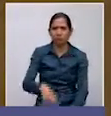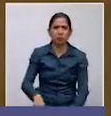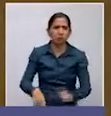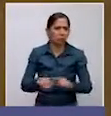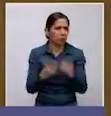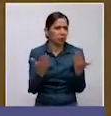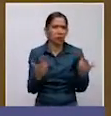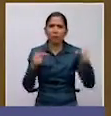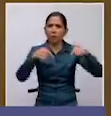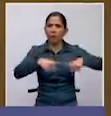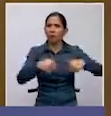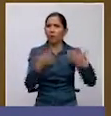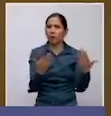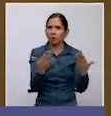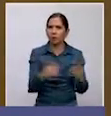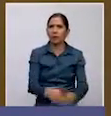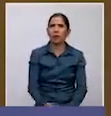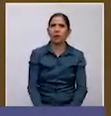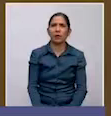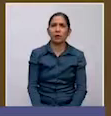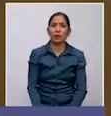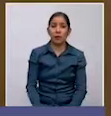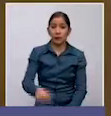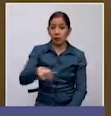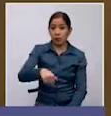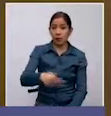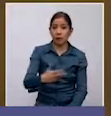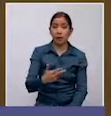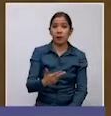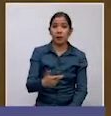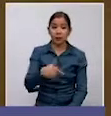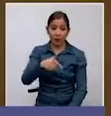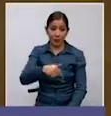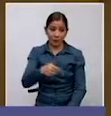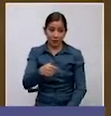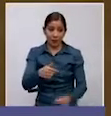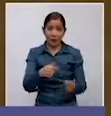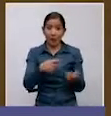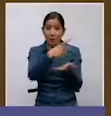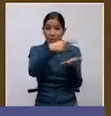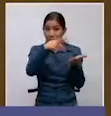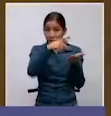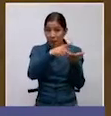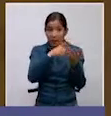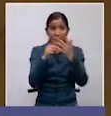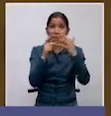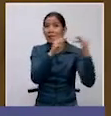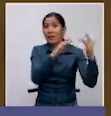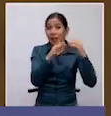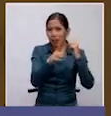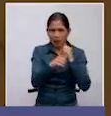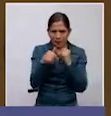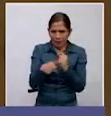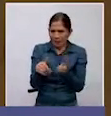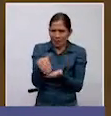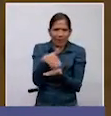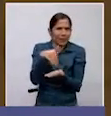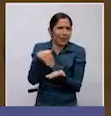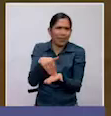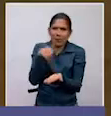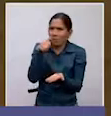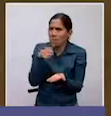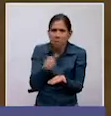encontramos nosotros en las tres cabezas de los héroes de la Batalla de Bahía. Imagínense en pleno centro de la ciudad